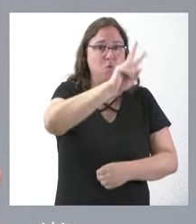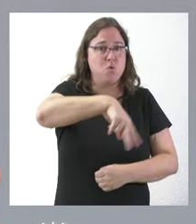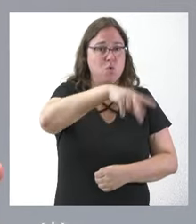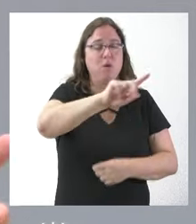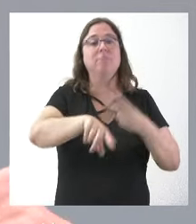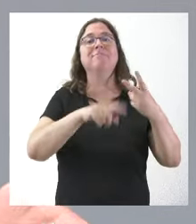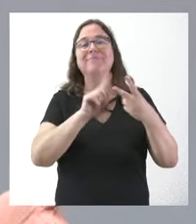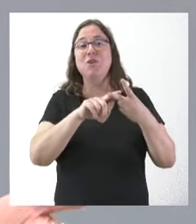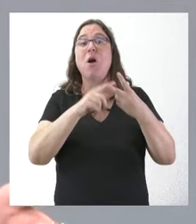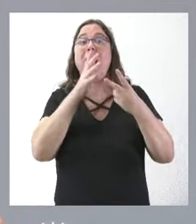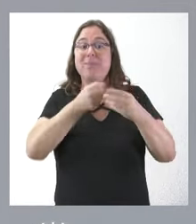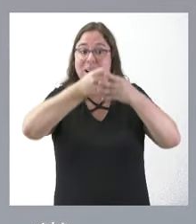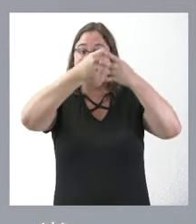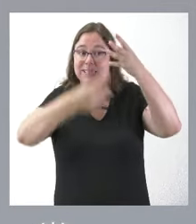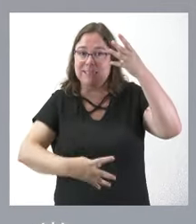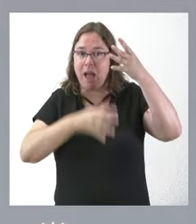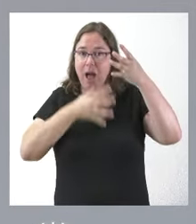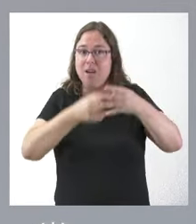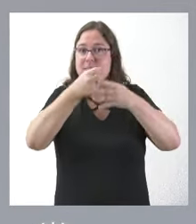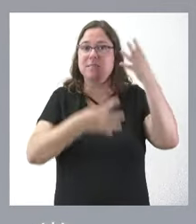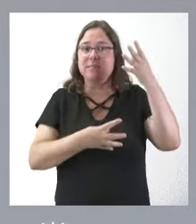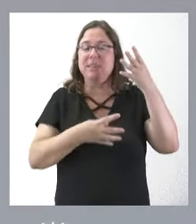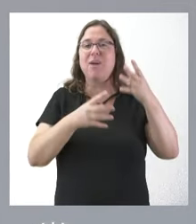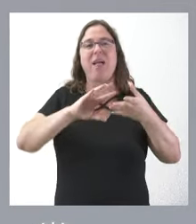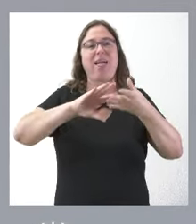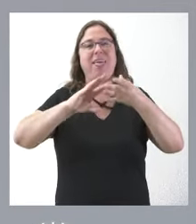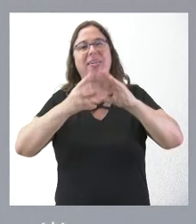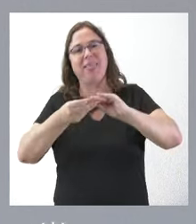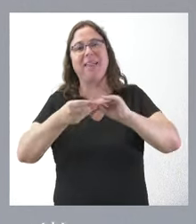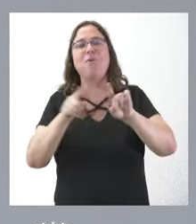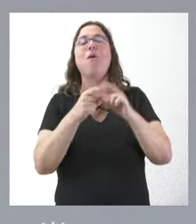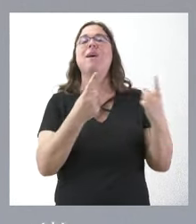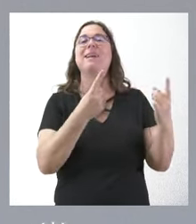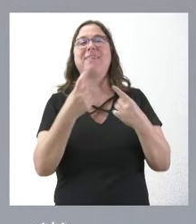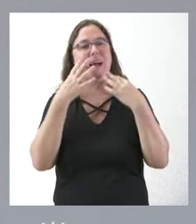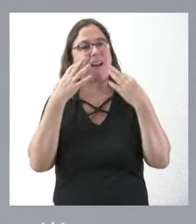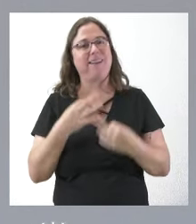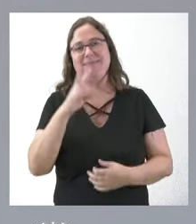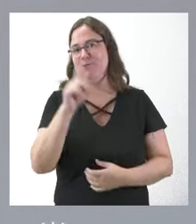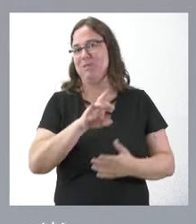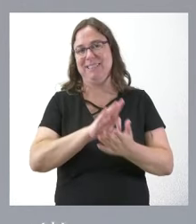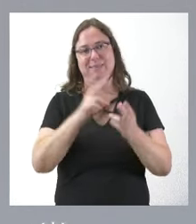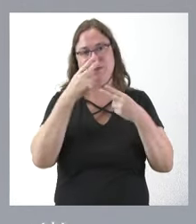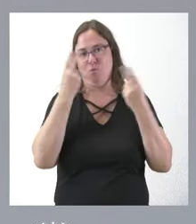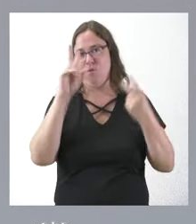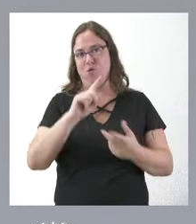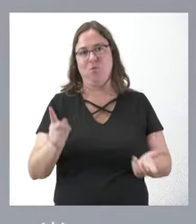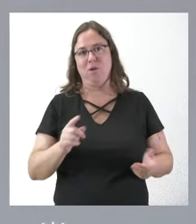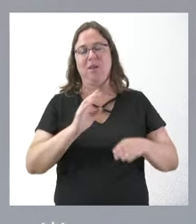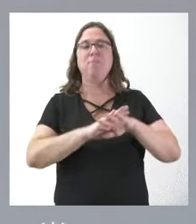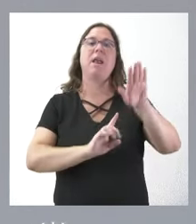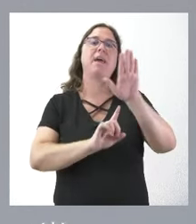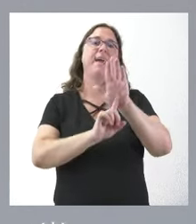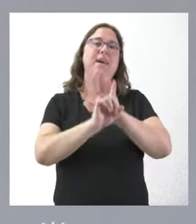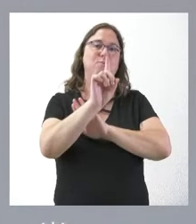relación de puestos, la que estaba hasta ahora vigente, no se ha acomodado a las necesidades reales del servicio público en la evolución